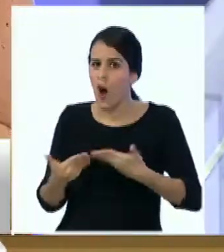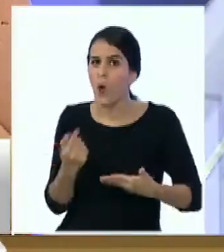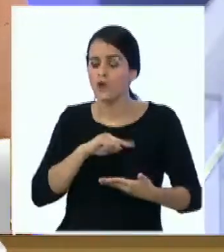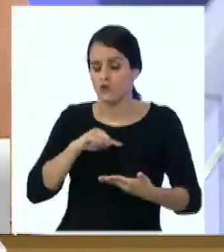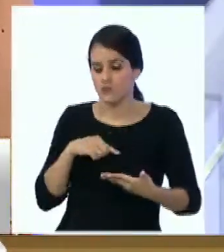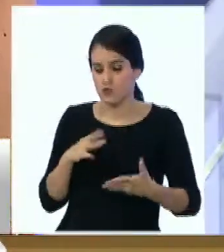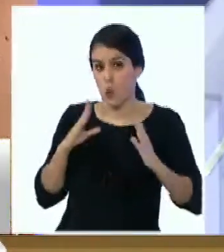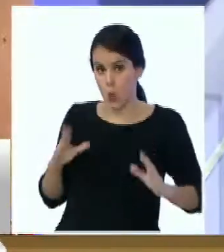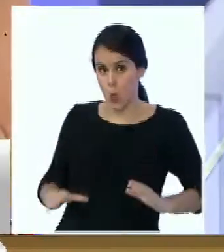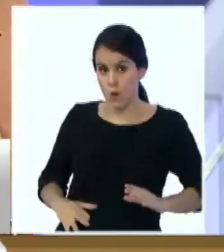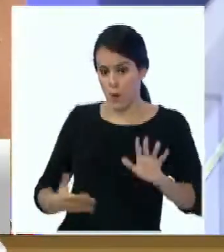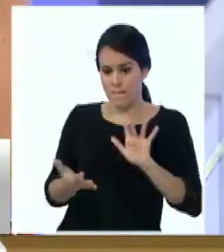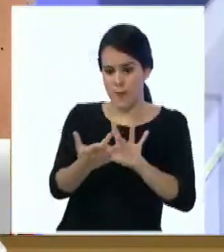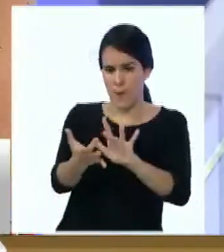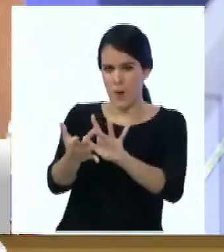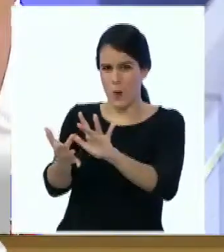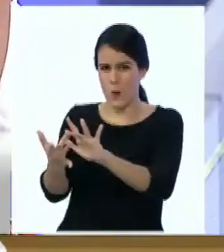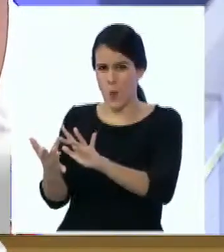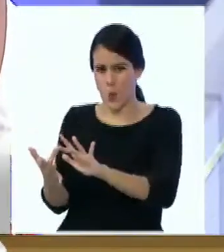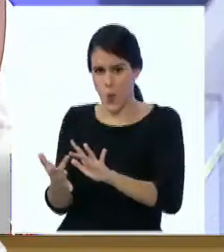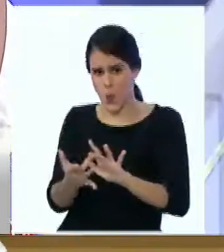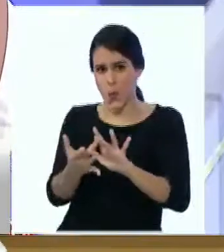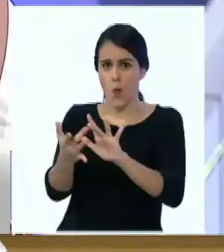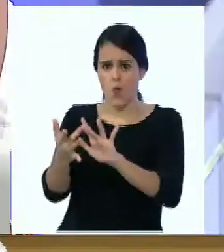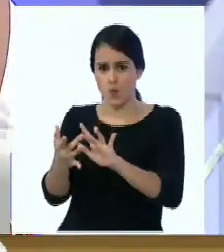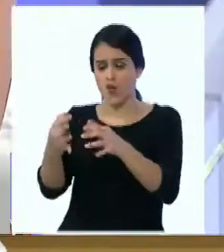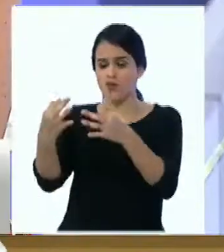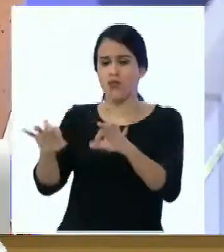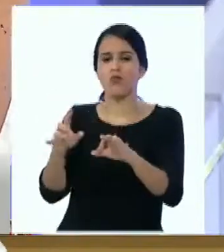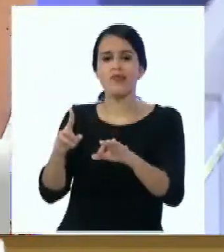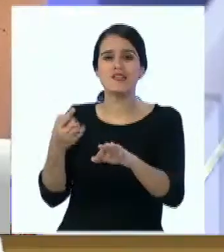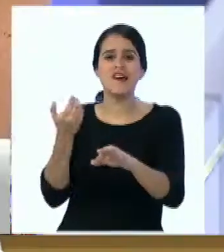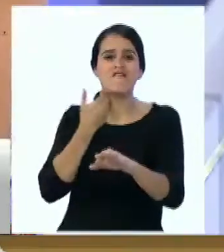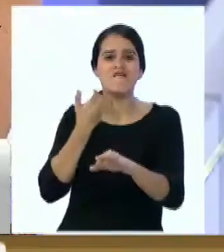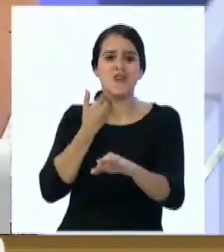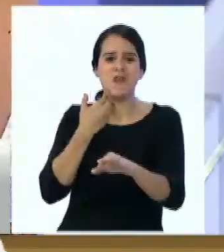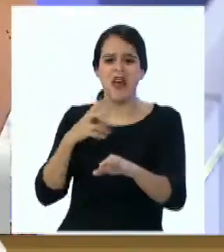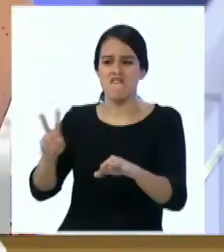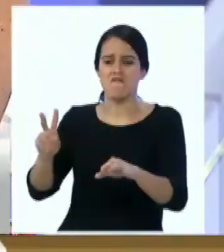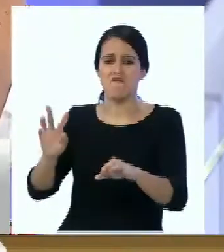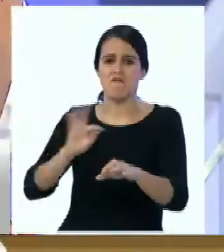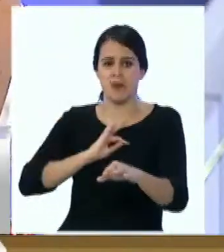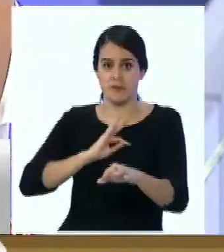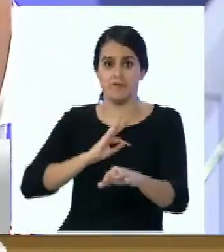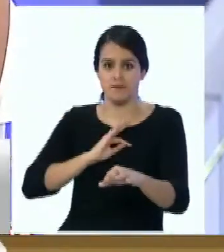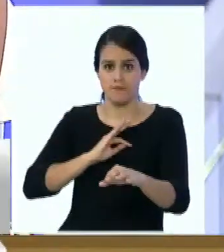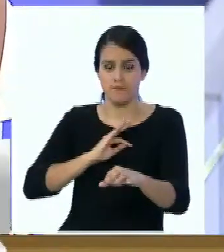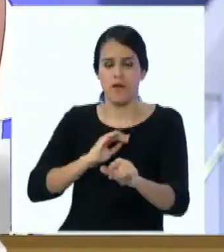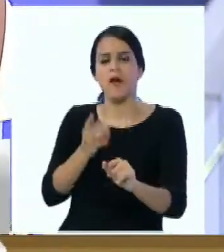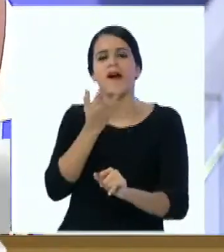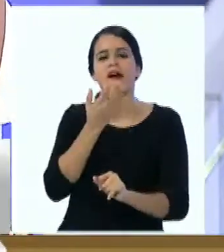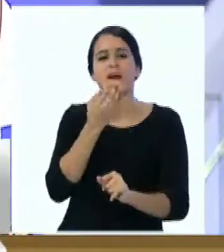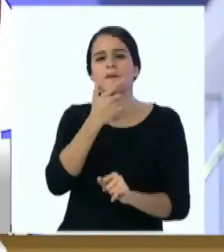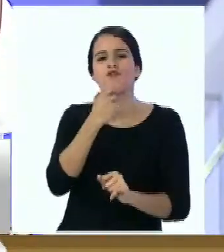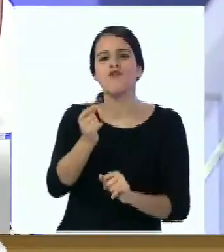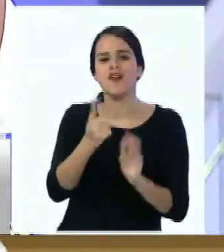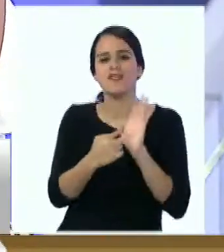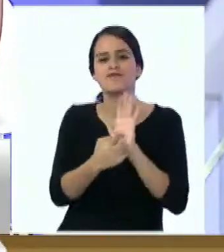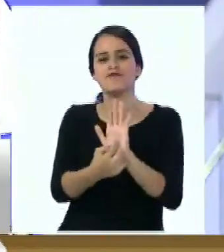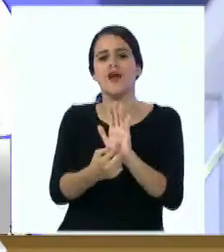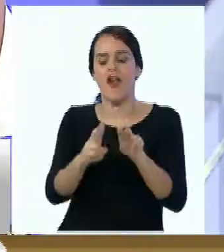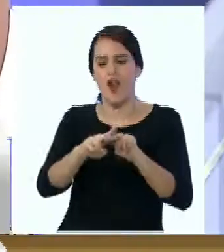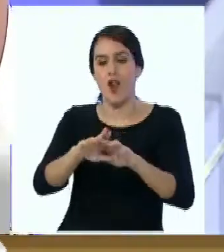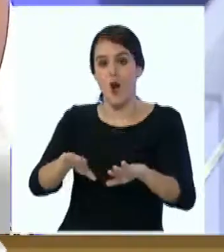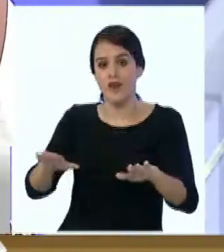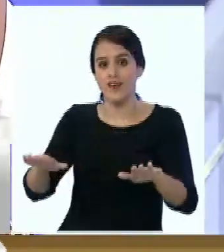contacto con microorganismos Sobre todo de naturaleza viral y quizá el ejemplo que más evidencia es en los